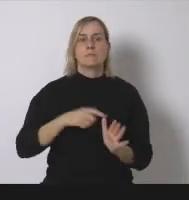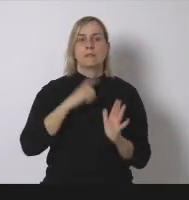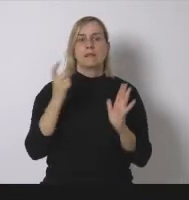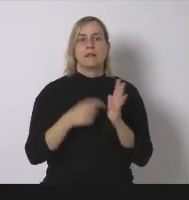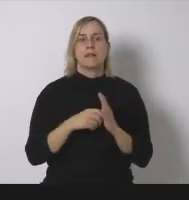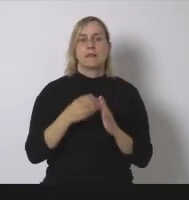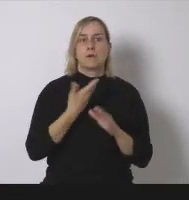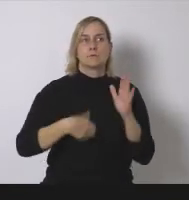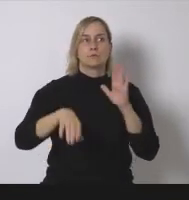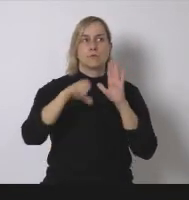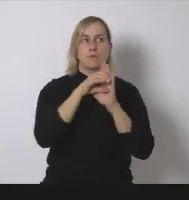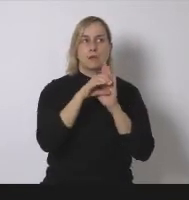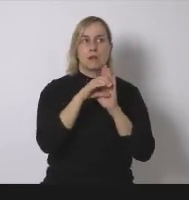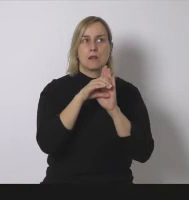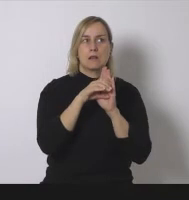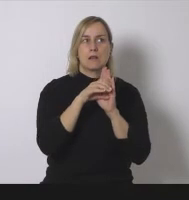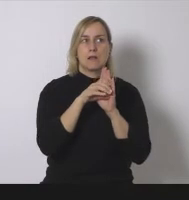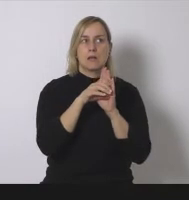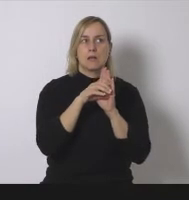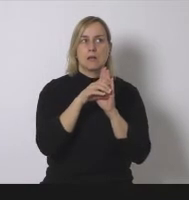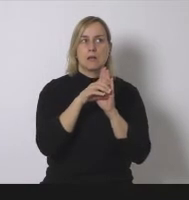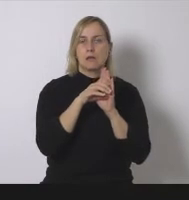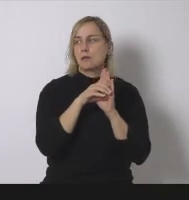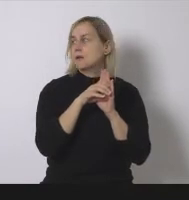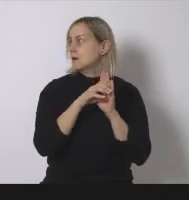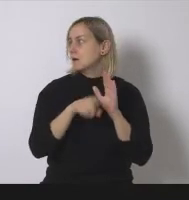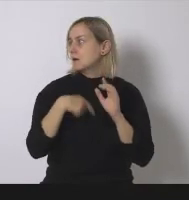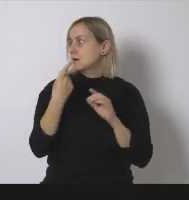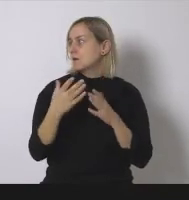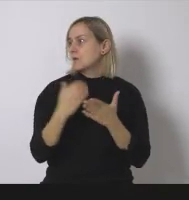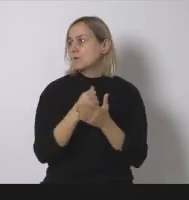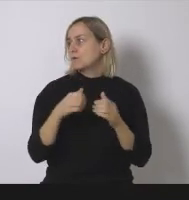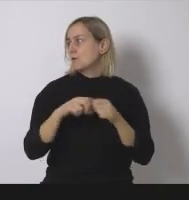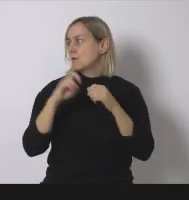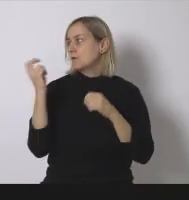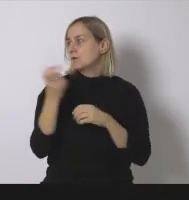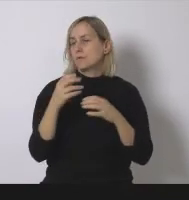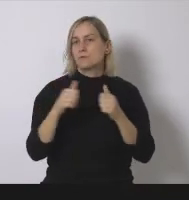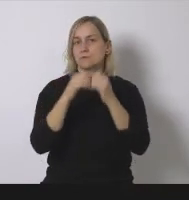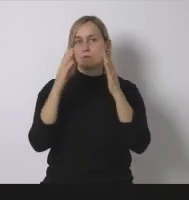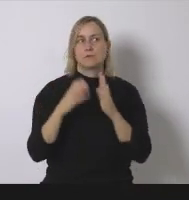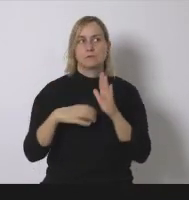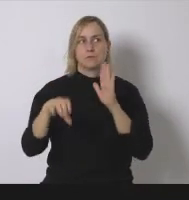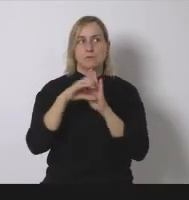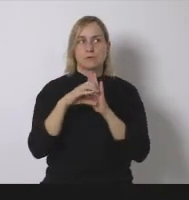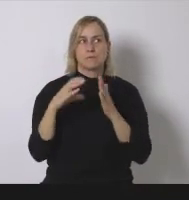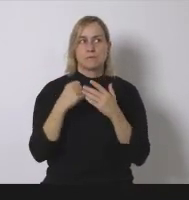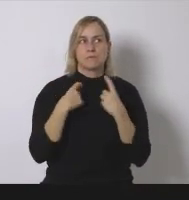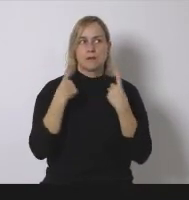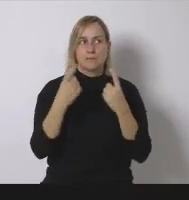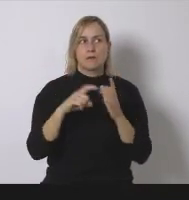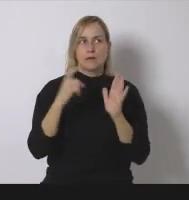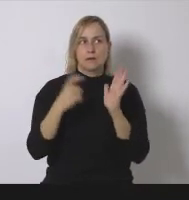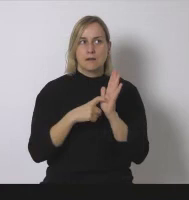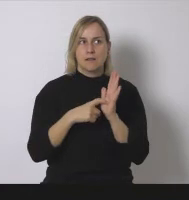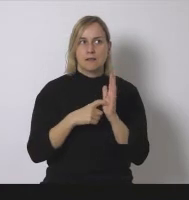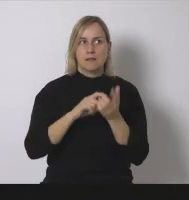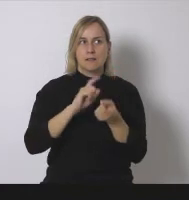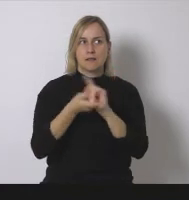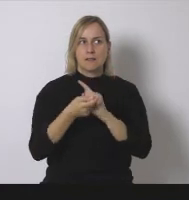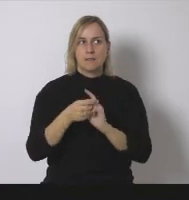levantado este recurso de anticonstitucionalidad la ley 17 2017 fue la primera ley de cambio climático antes que ninguna otra comunidad autónoma y